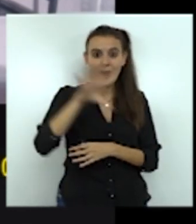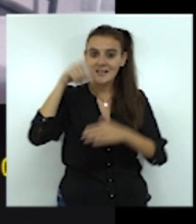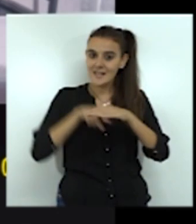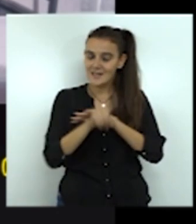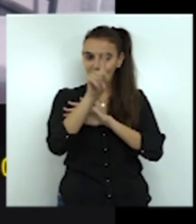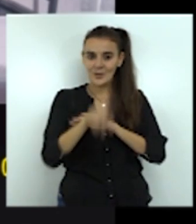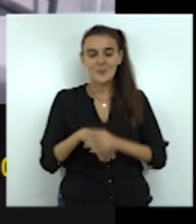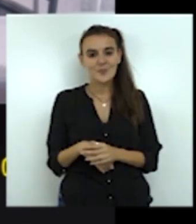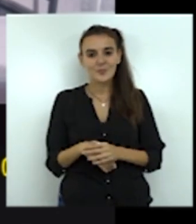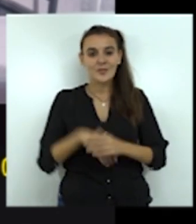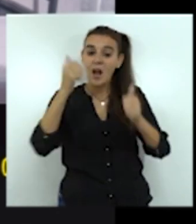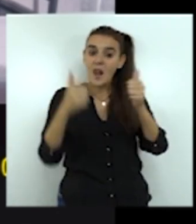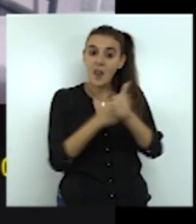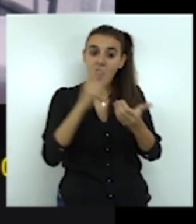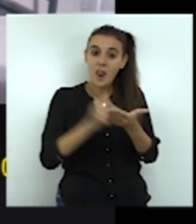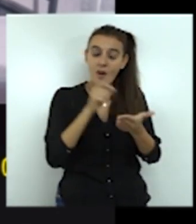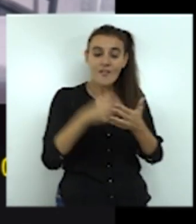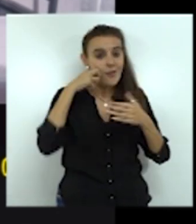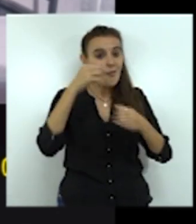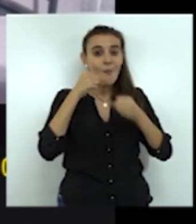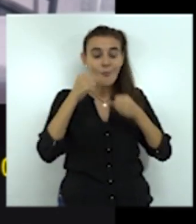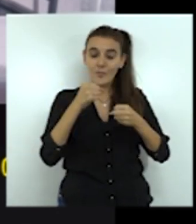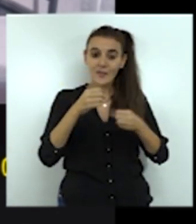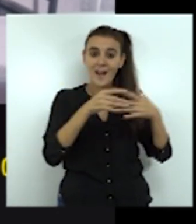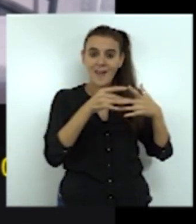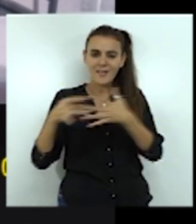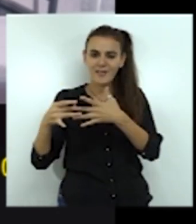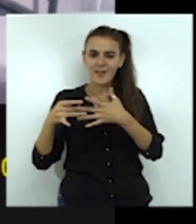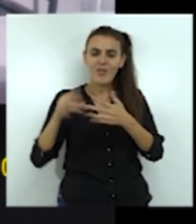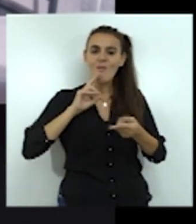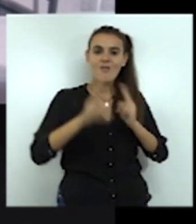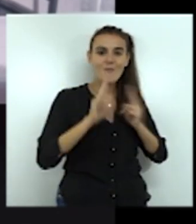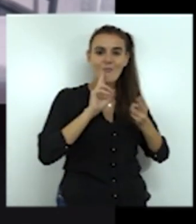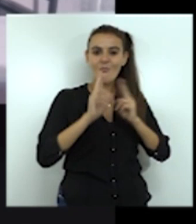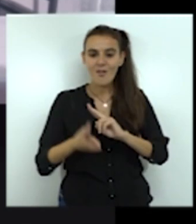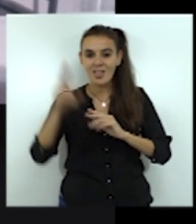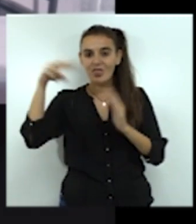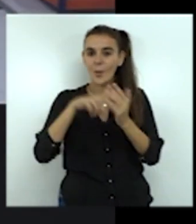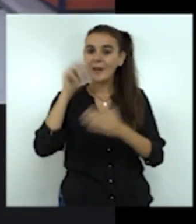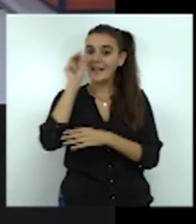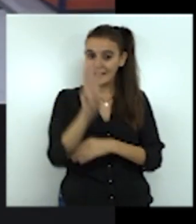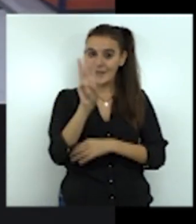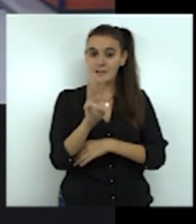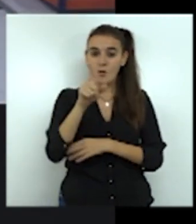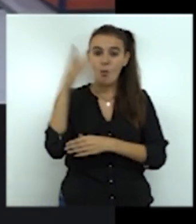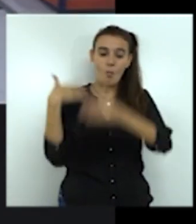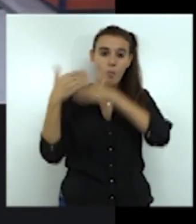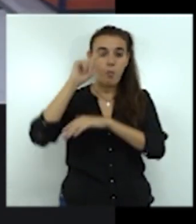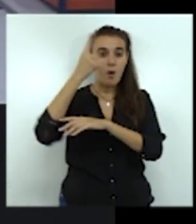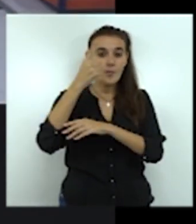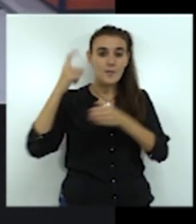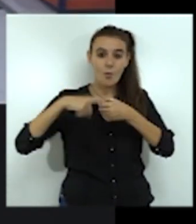Oficina de Acción Humanitaria lleva liderando las operaciones de respuesta de emergencias desde 2003, cuando tuvo lugar la primera intervención en el